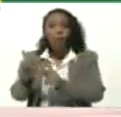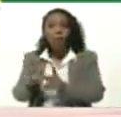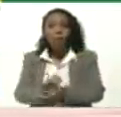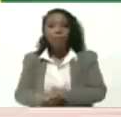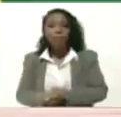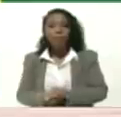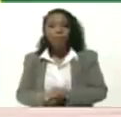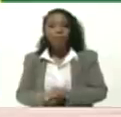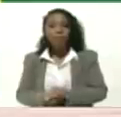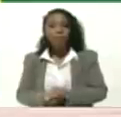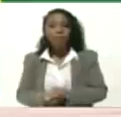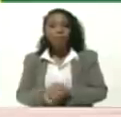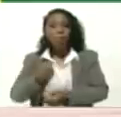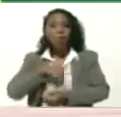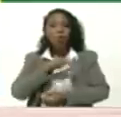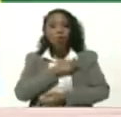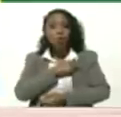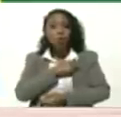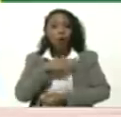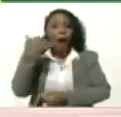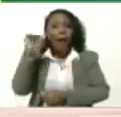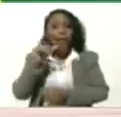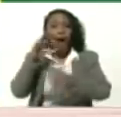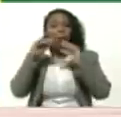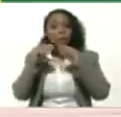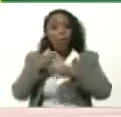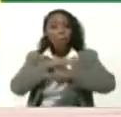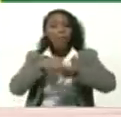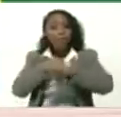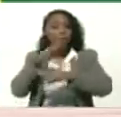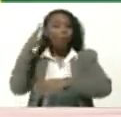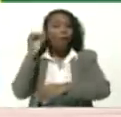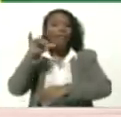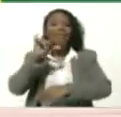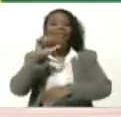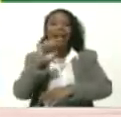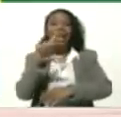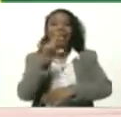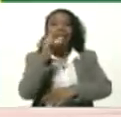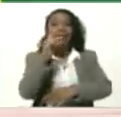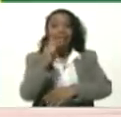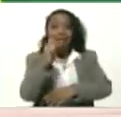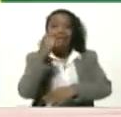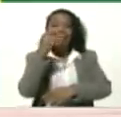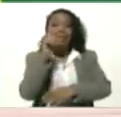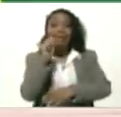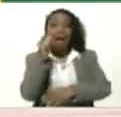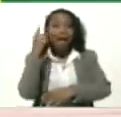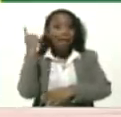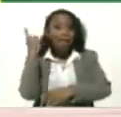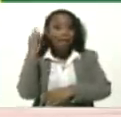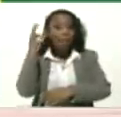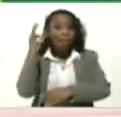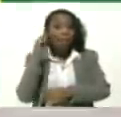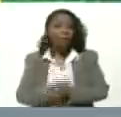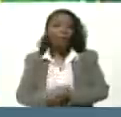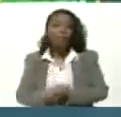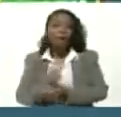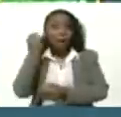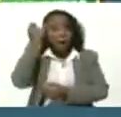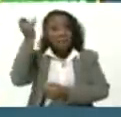Hemos estado Hablando Con la ministra Yelice Santaella Y Bueno Ideas